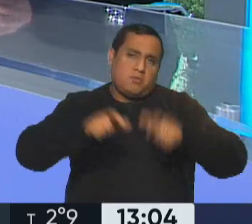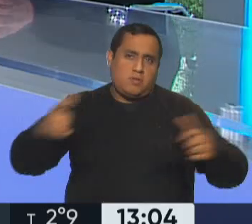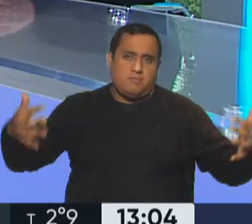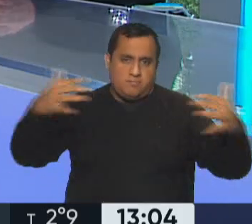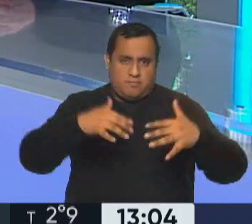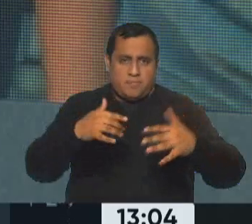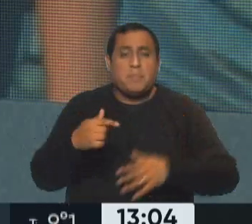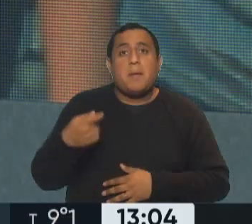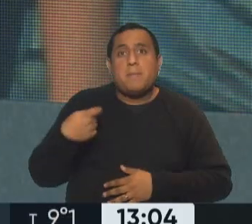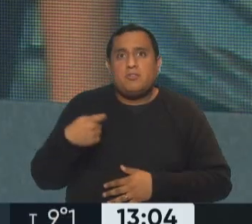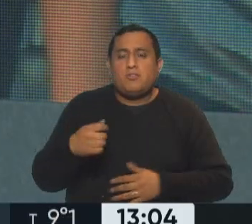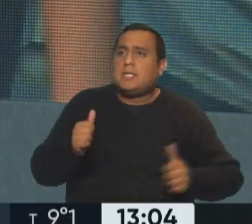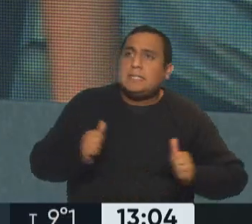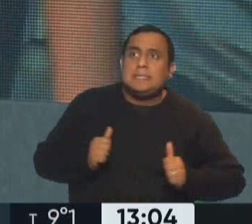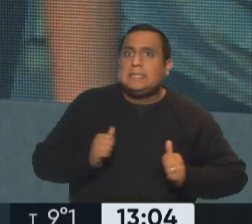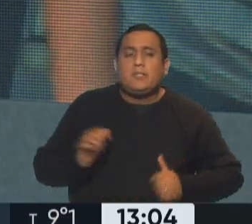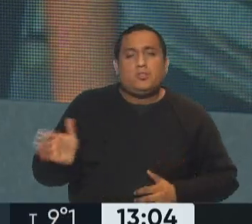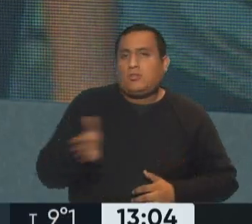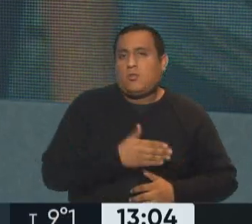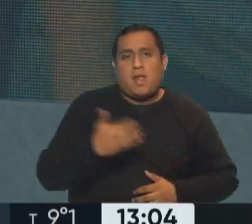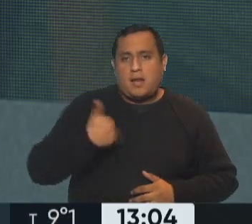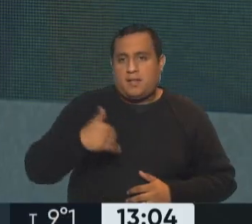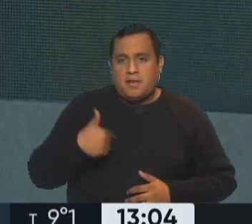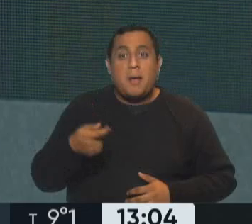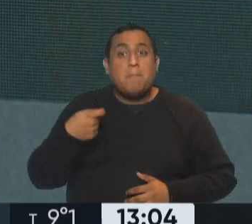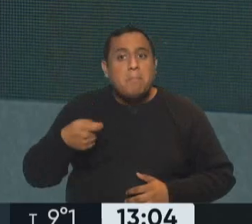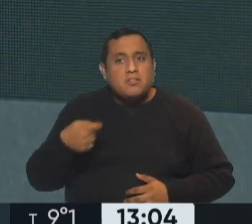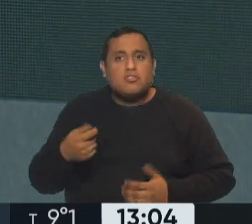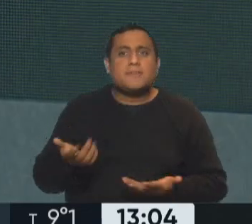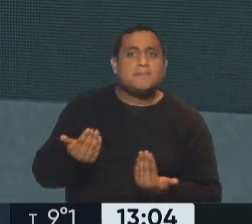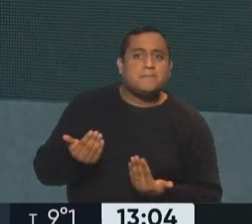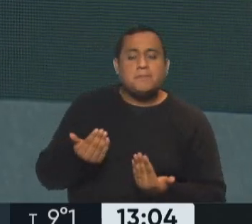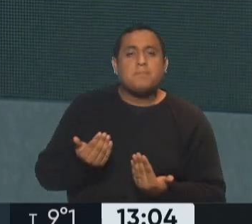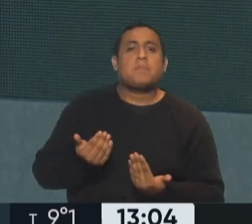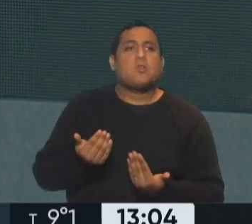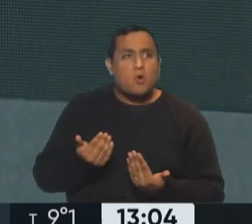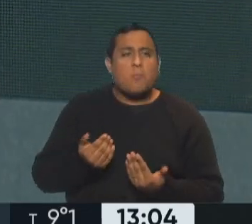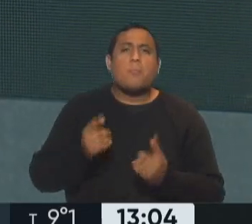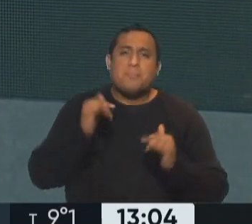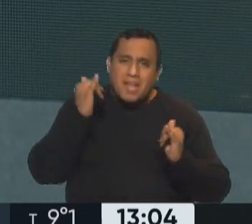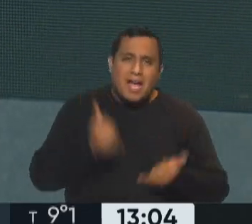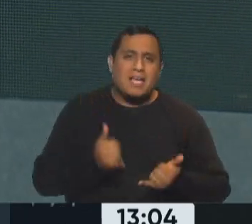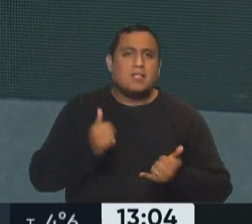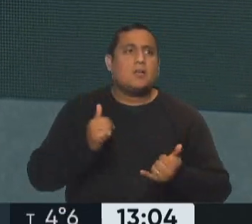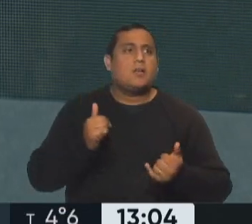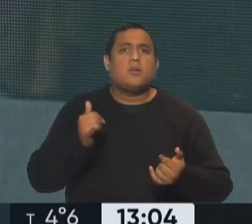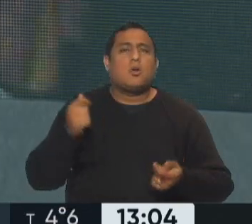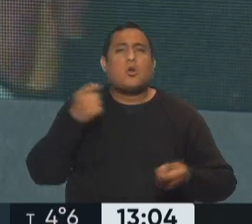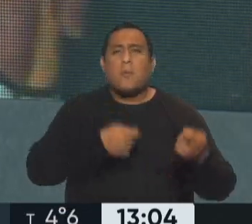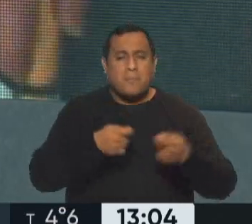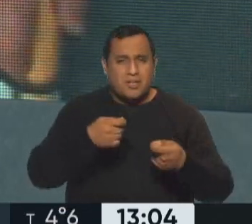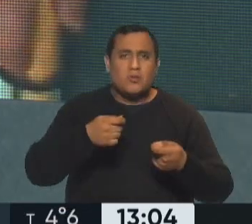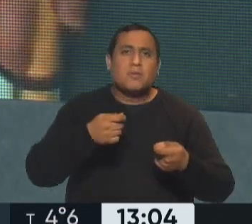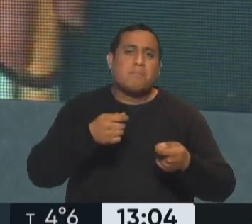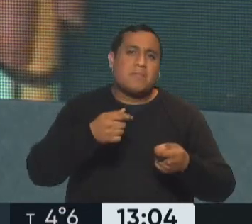pensiones son muy esperadas en toda la República Argentina, ¿verdad? A través de convenios que se concentran desde la agencia